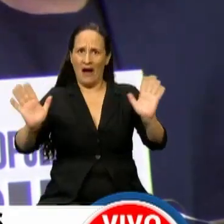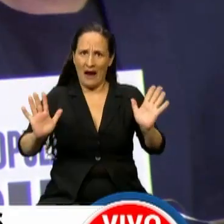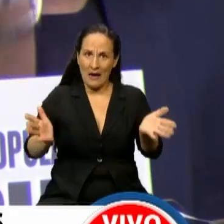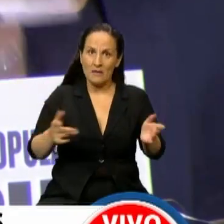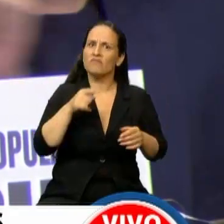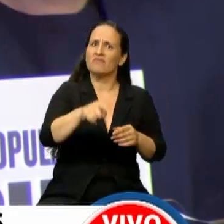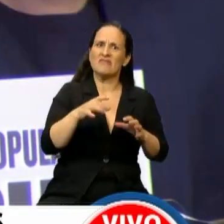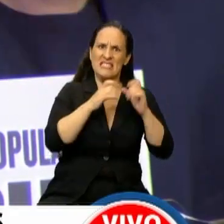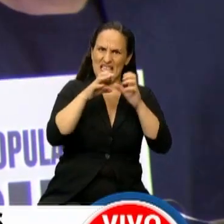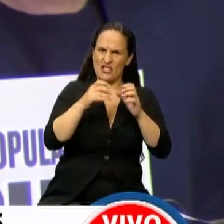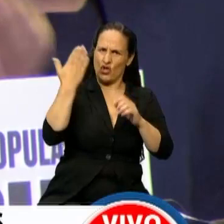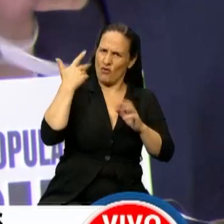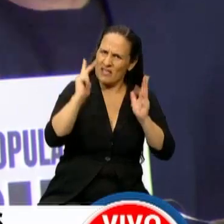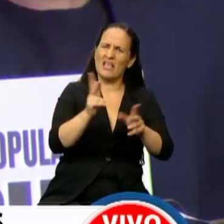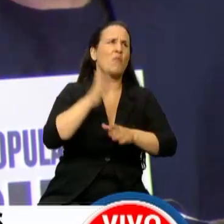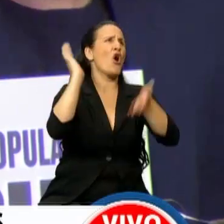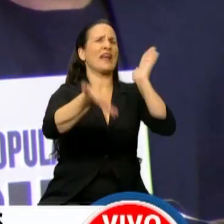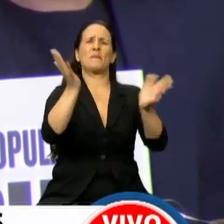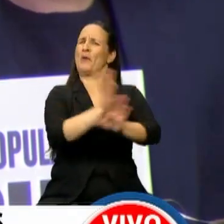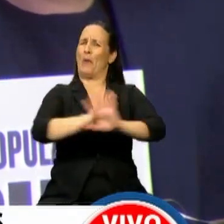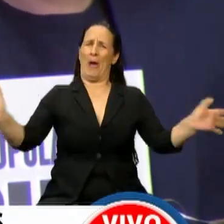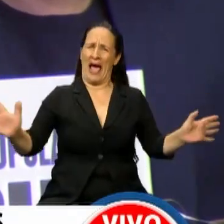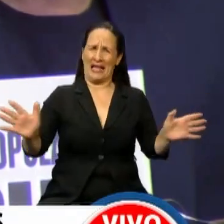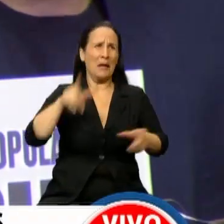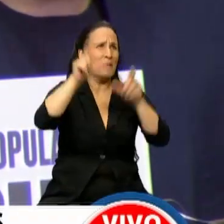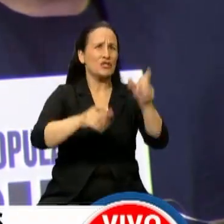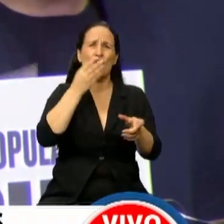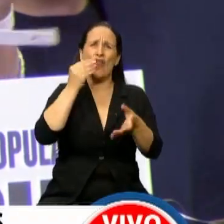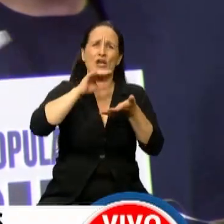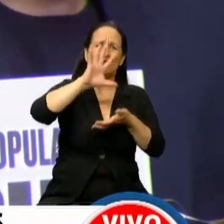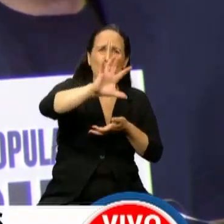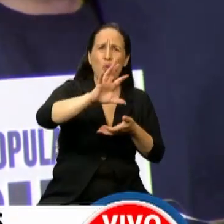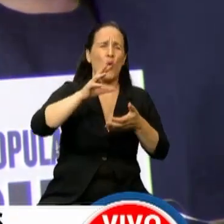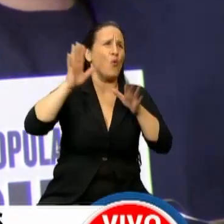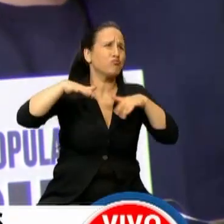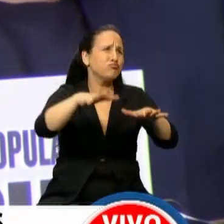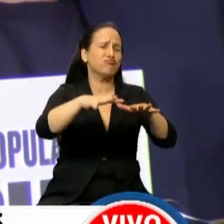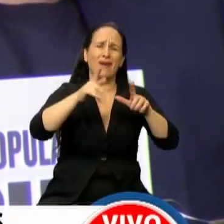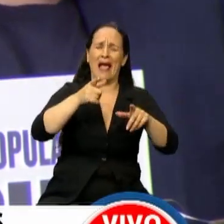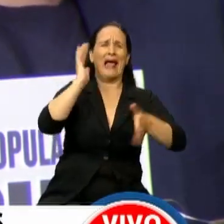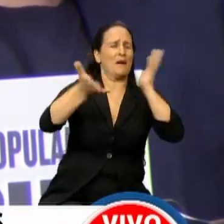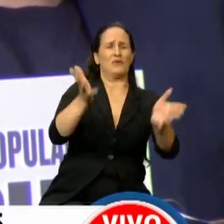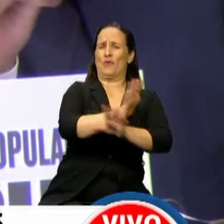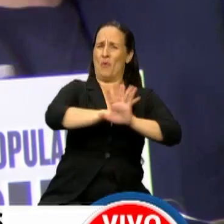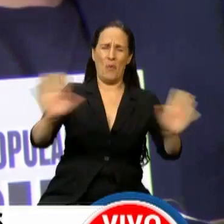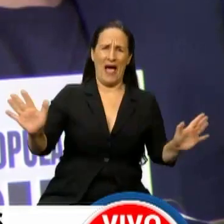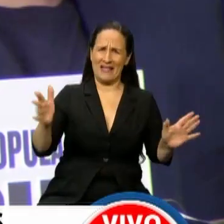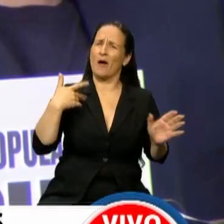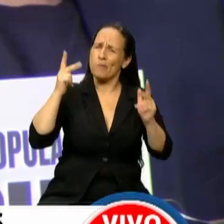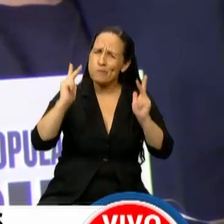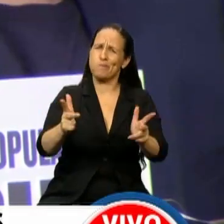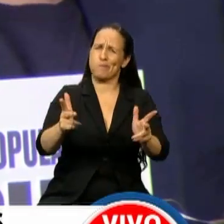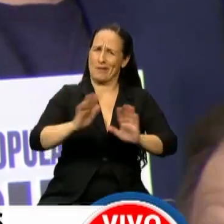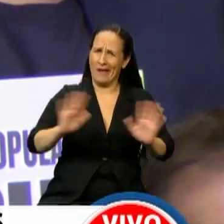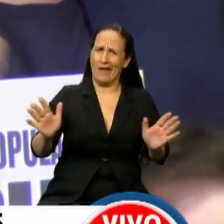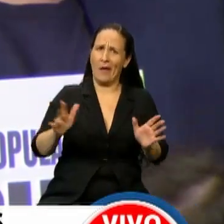sesión, basta de represión a ese pueblo que había salido a la calle y alertamos sobre los métodos que